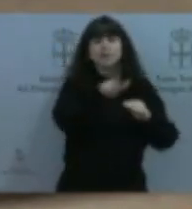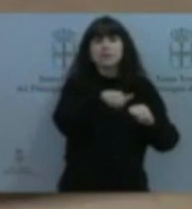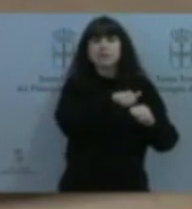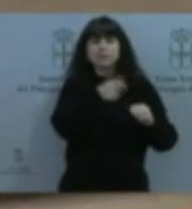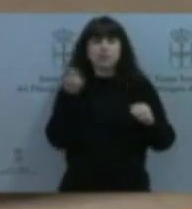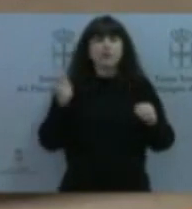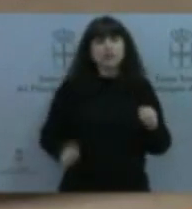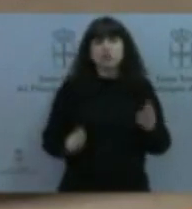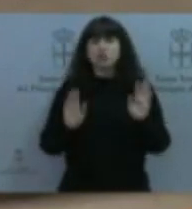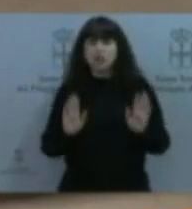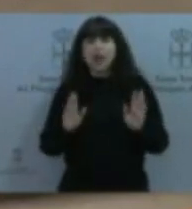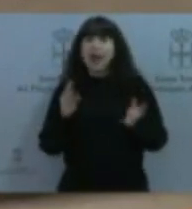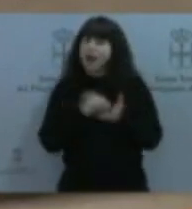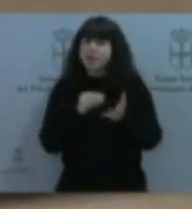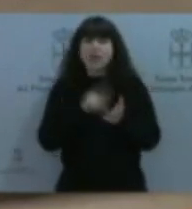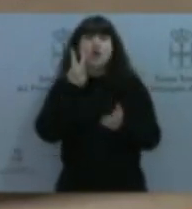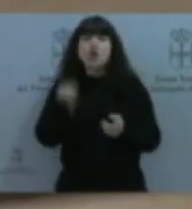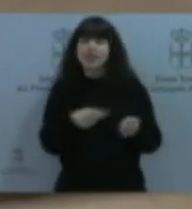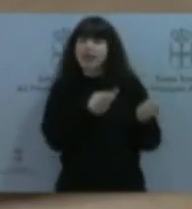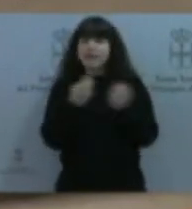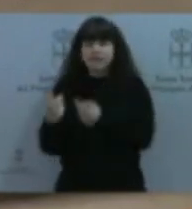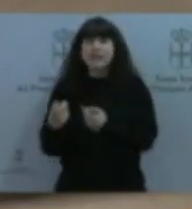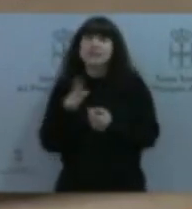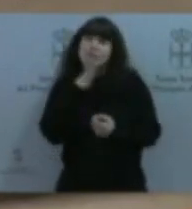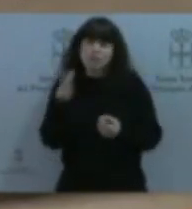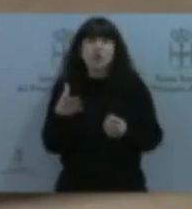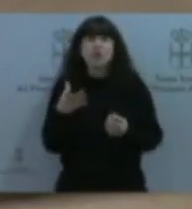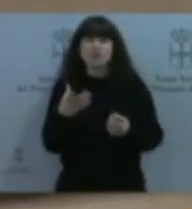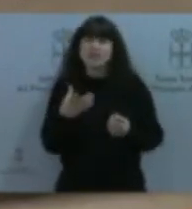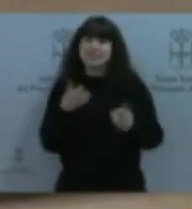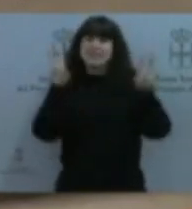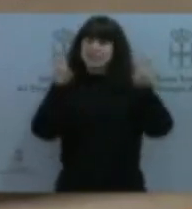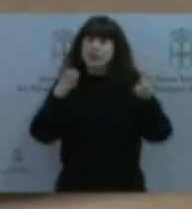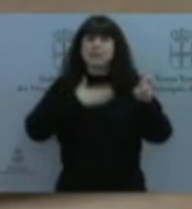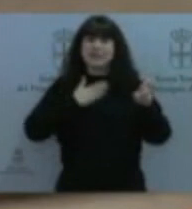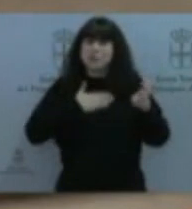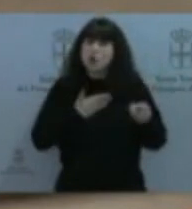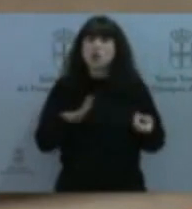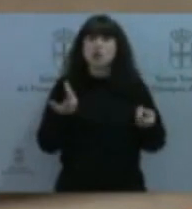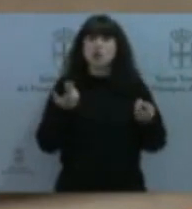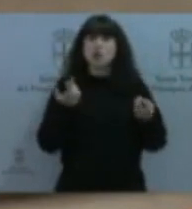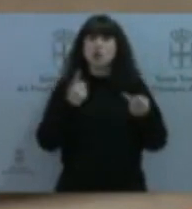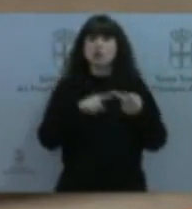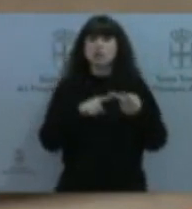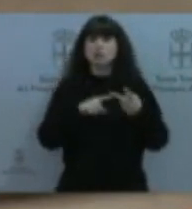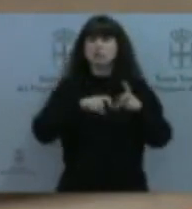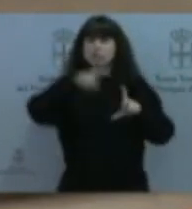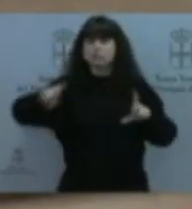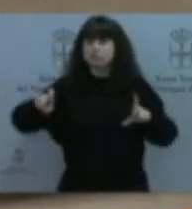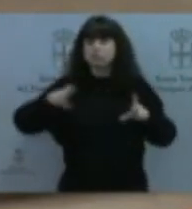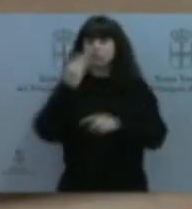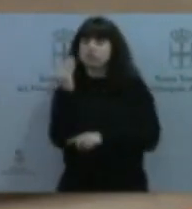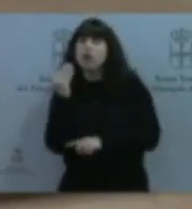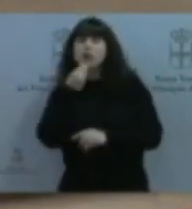como sabemos todo lo que tiene que ver con el patrimonio, con la epigrafía, con lo monumental, con lo histórico, pues no siempre es bien